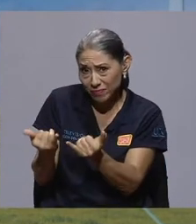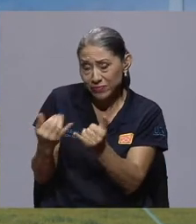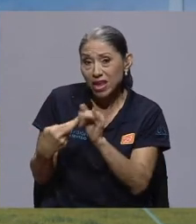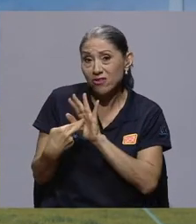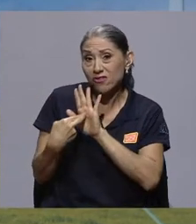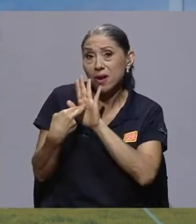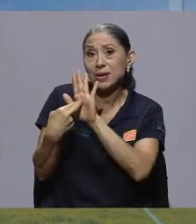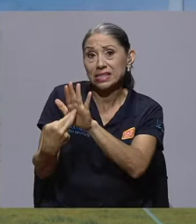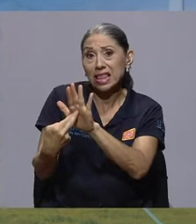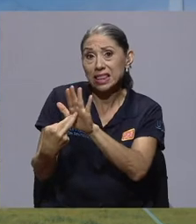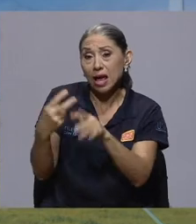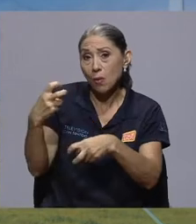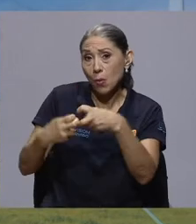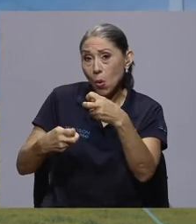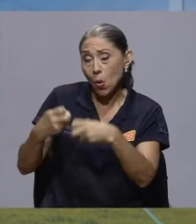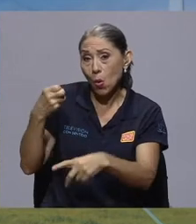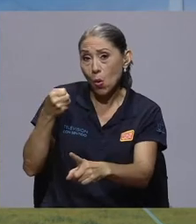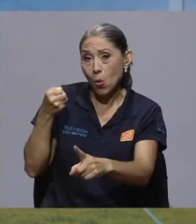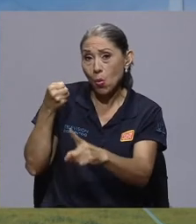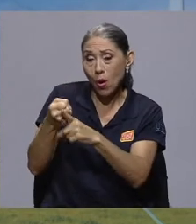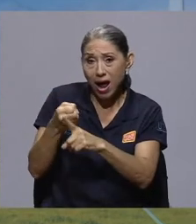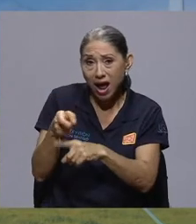gran amenaza porque no es sostenible,